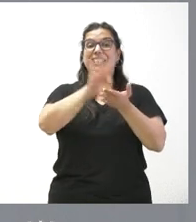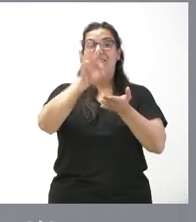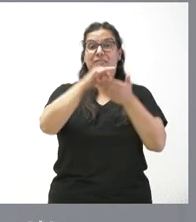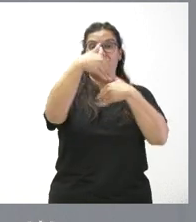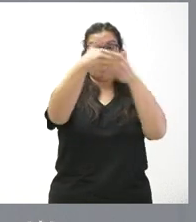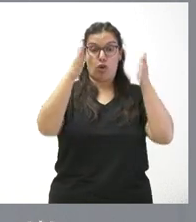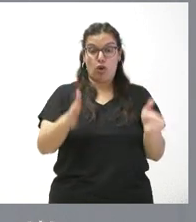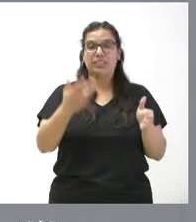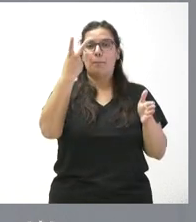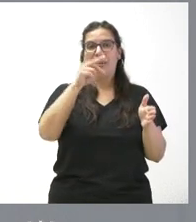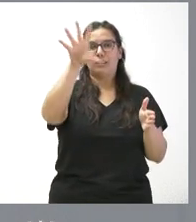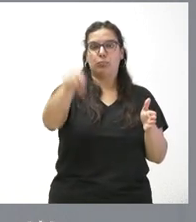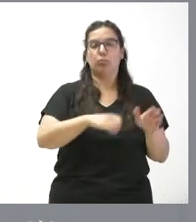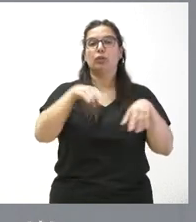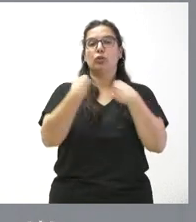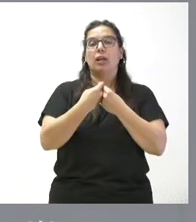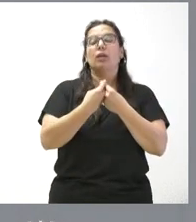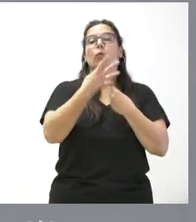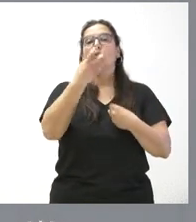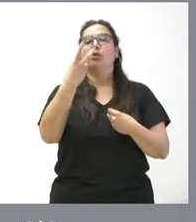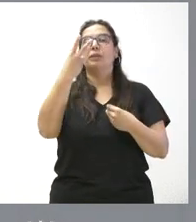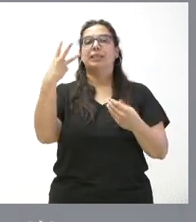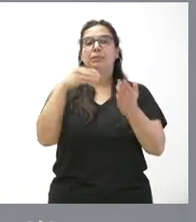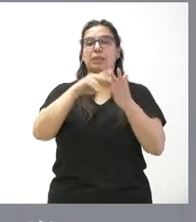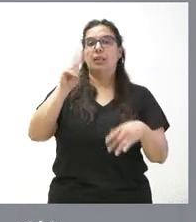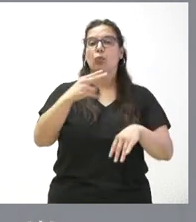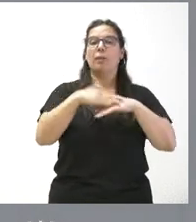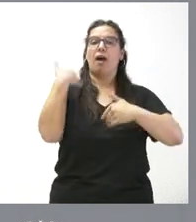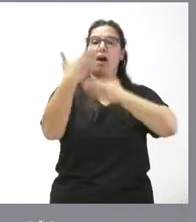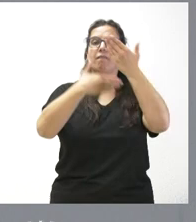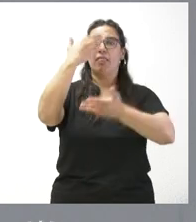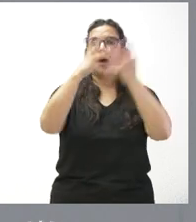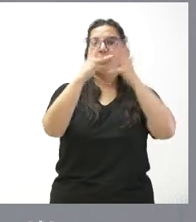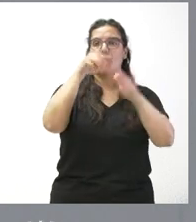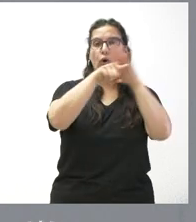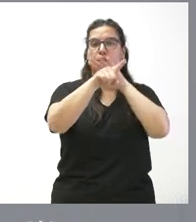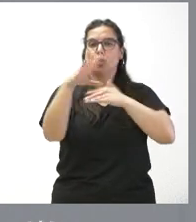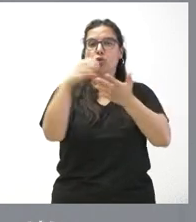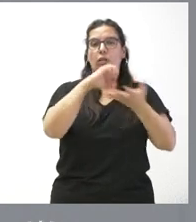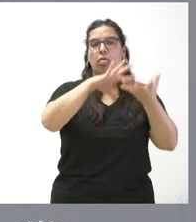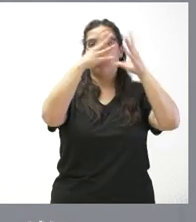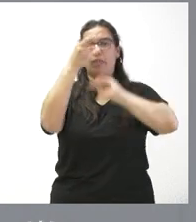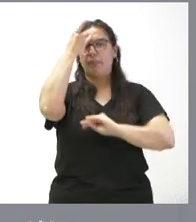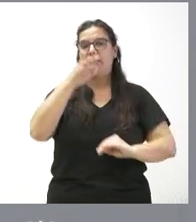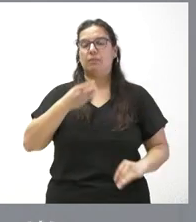423.000 euros y que nos permite avanzar hacia la administración digital.